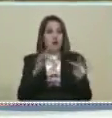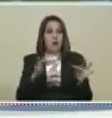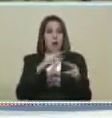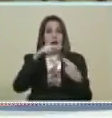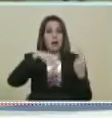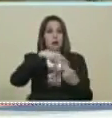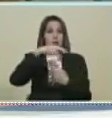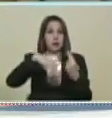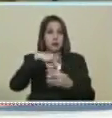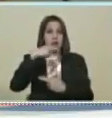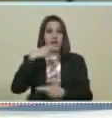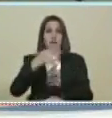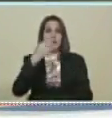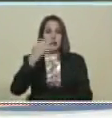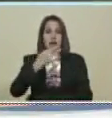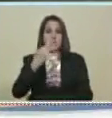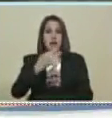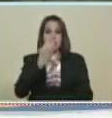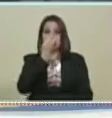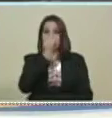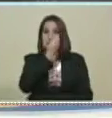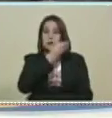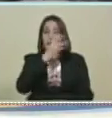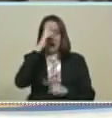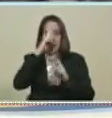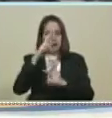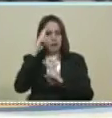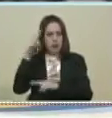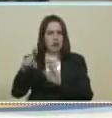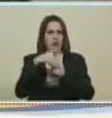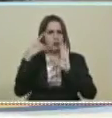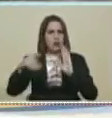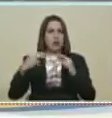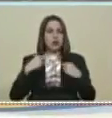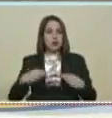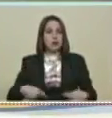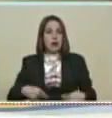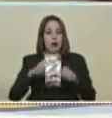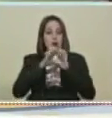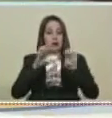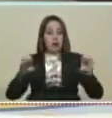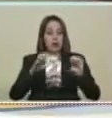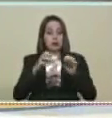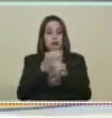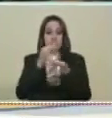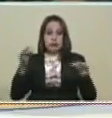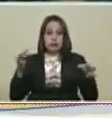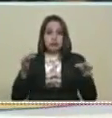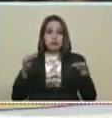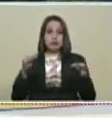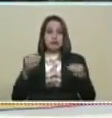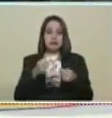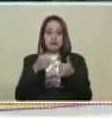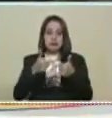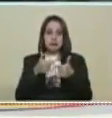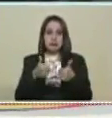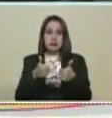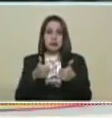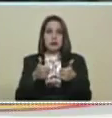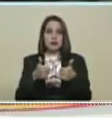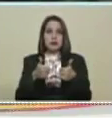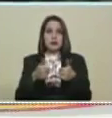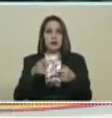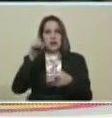Realmente Respeta Los derechos humanos Cuando da Una educación De calidad Adecuada Y sobre todo